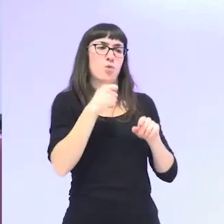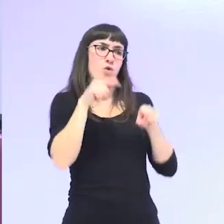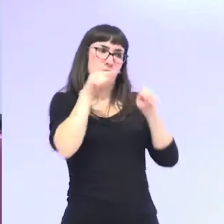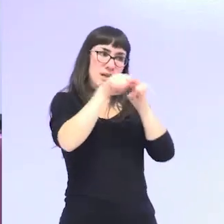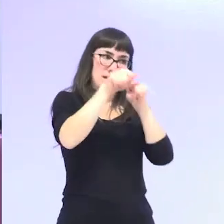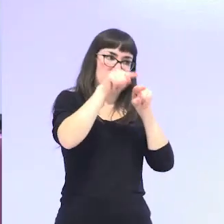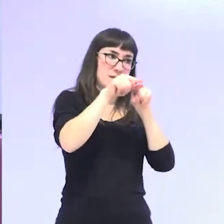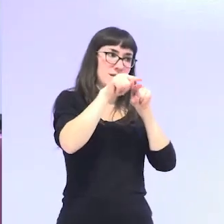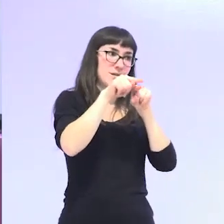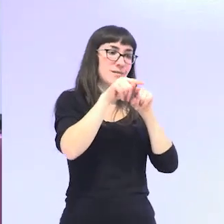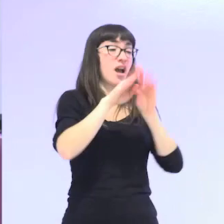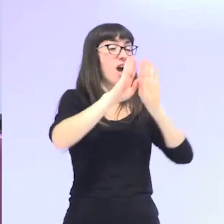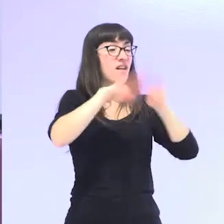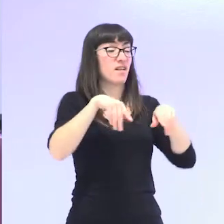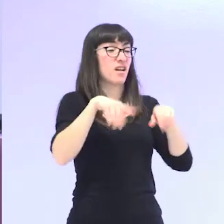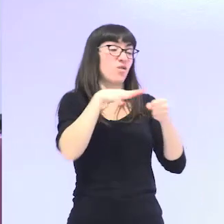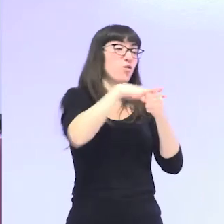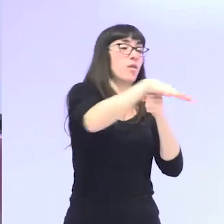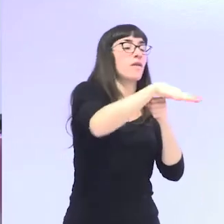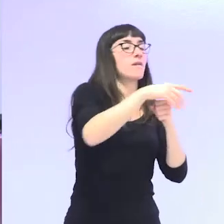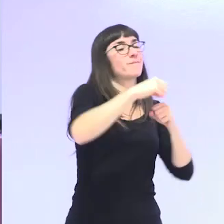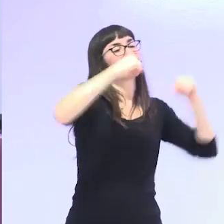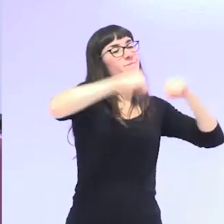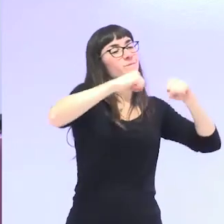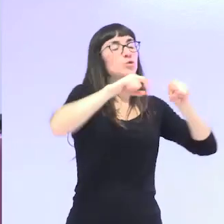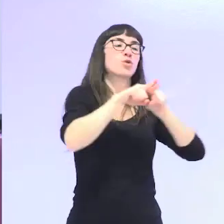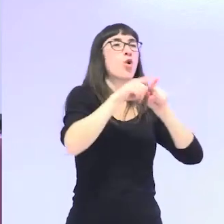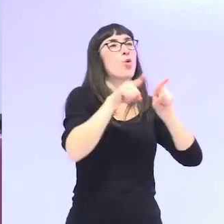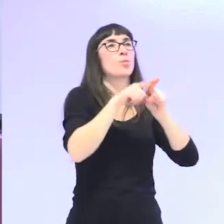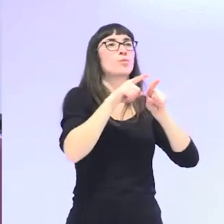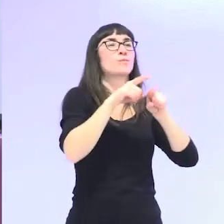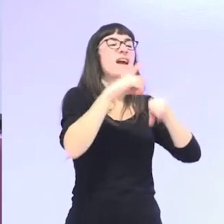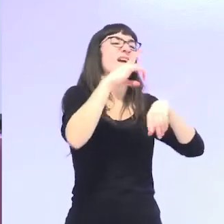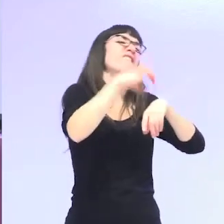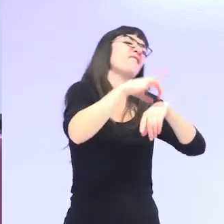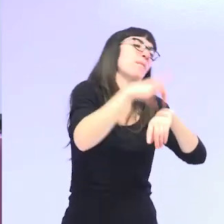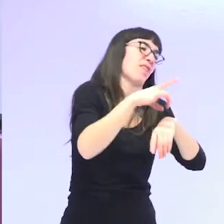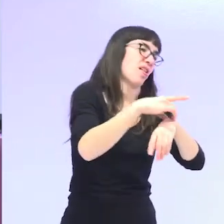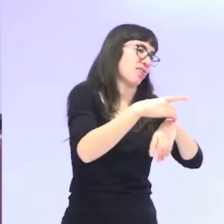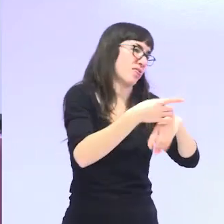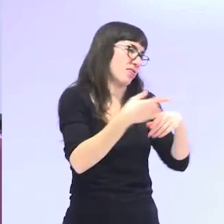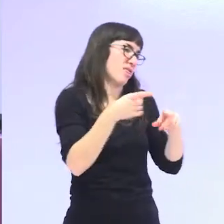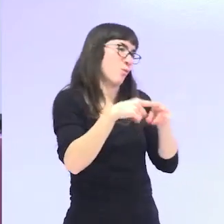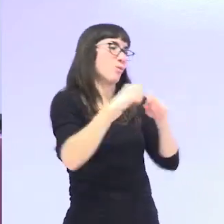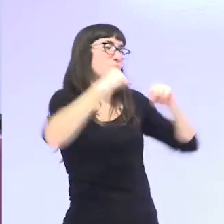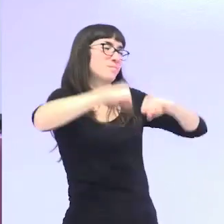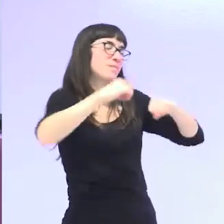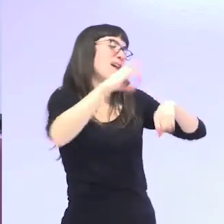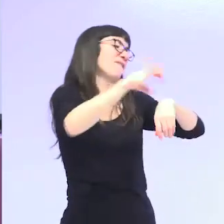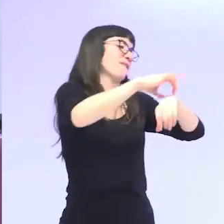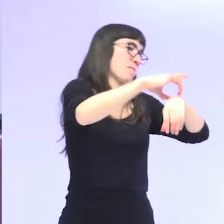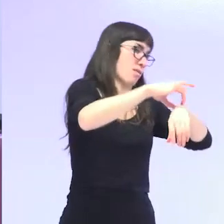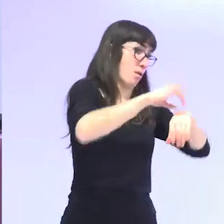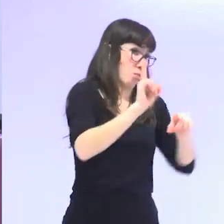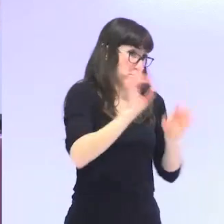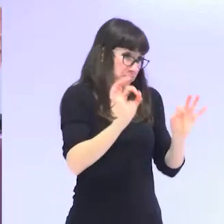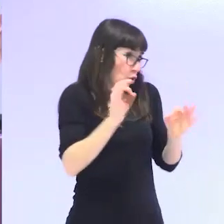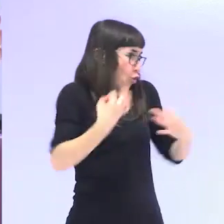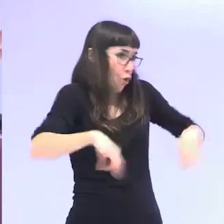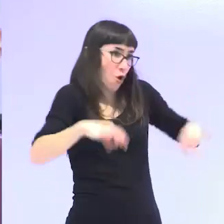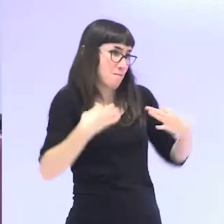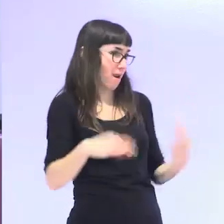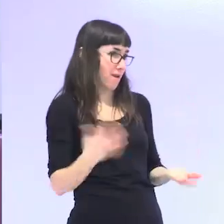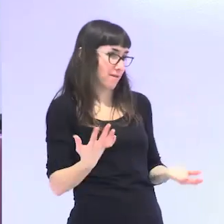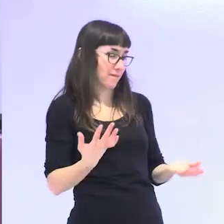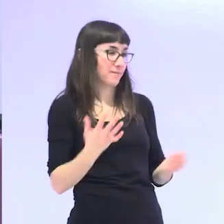una idea del envejecimiento como un proceso patológico en vez de como un proceso normal. También yo trabajo con un enfoque de curso